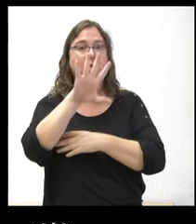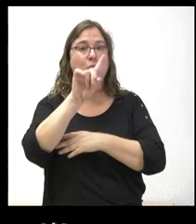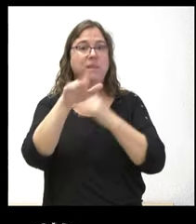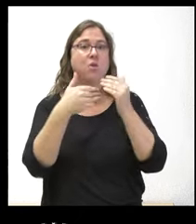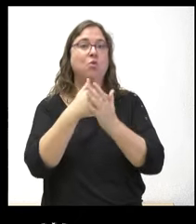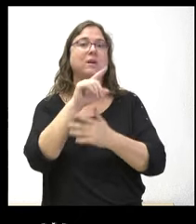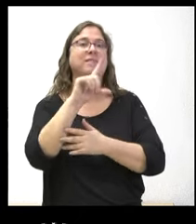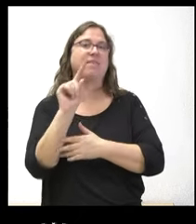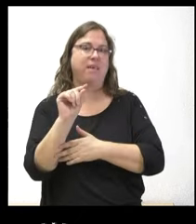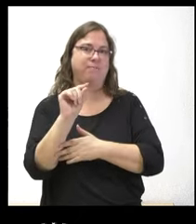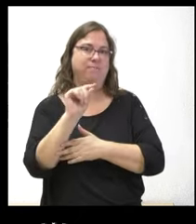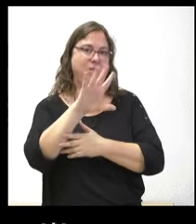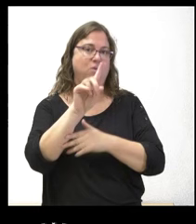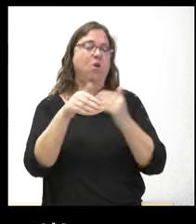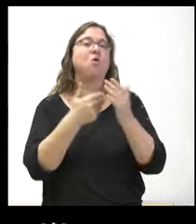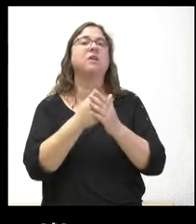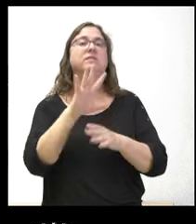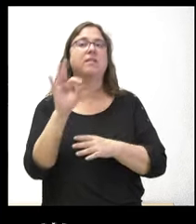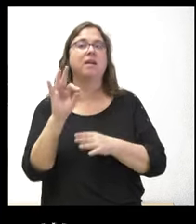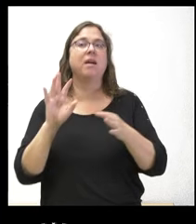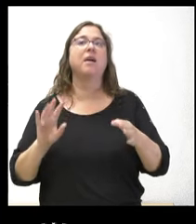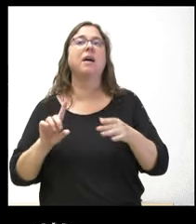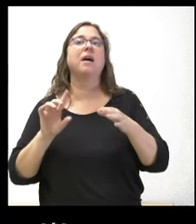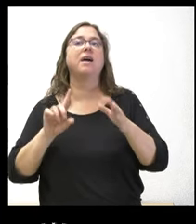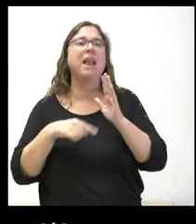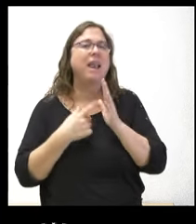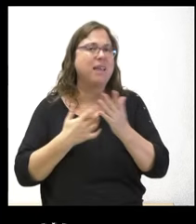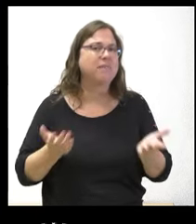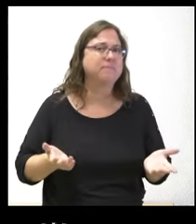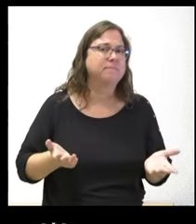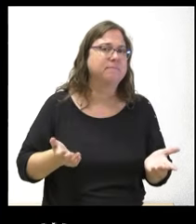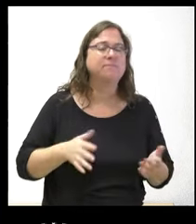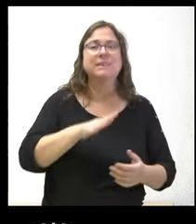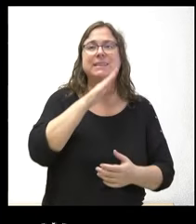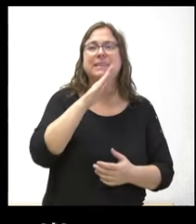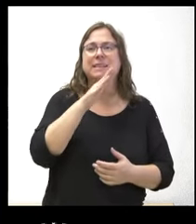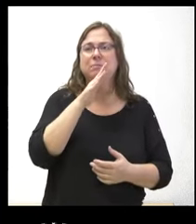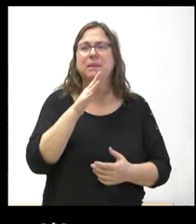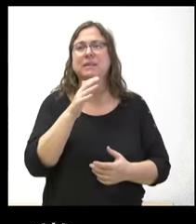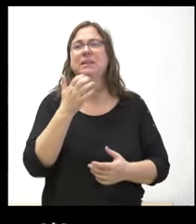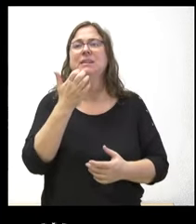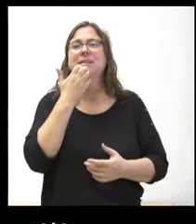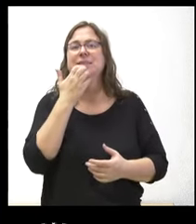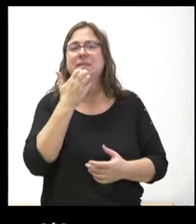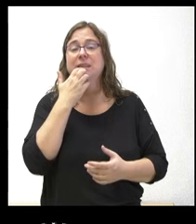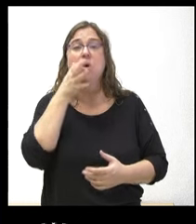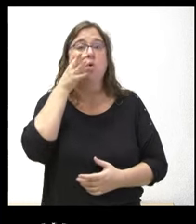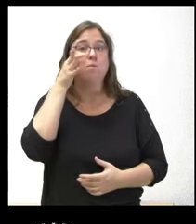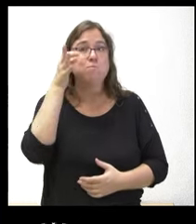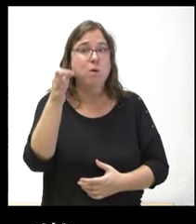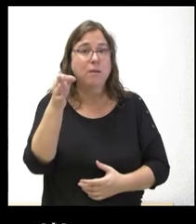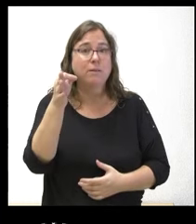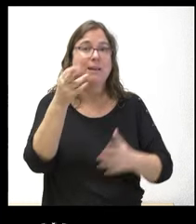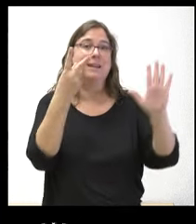habitantes es decir ustedes estamos vinculados por la ley está garantizado por ley que ocurre cuando que ocurrirá cuando en un pueblo de